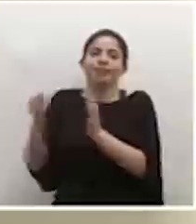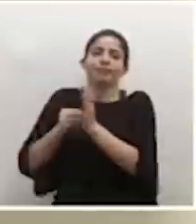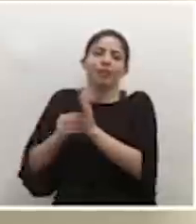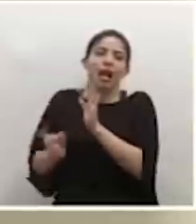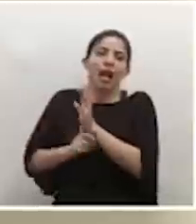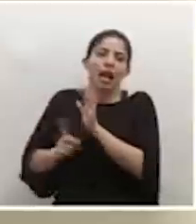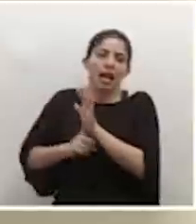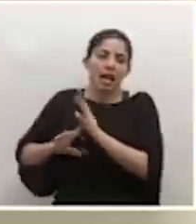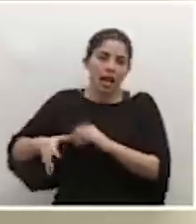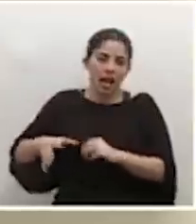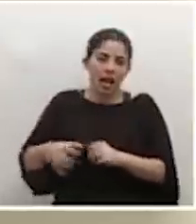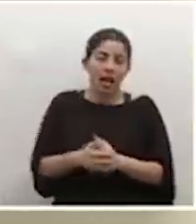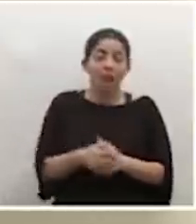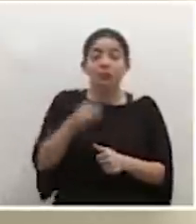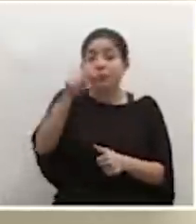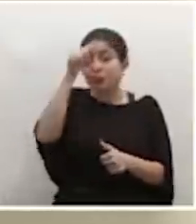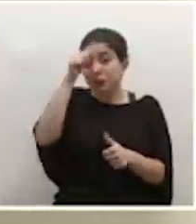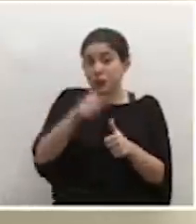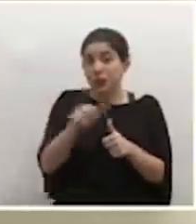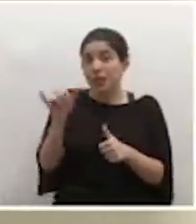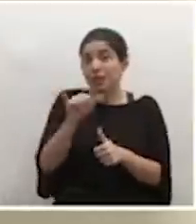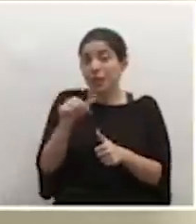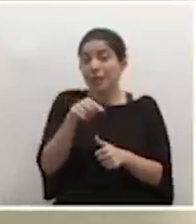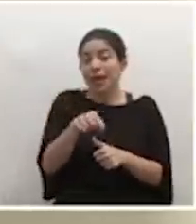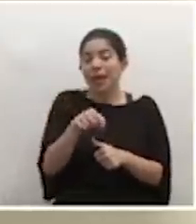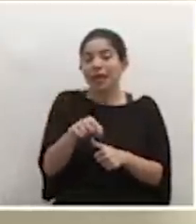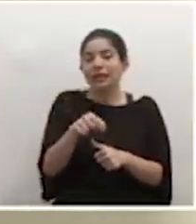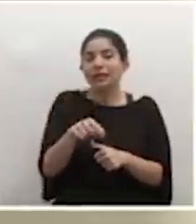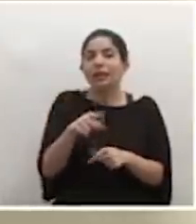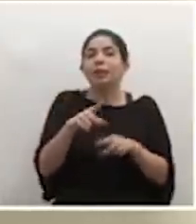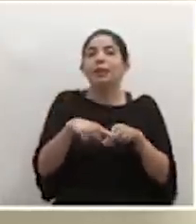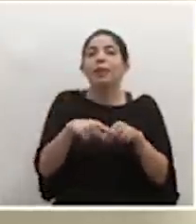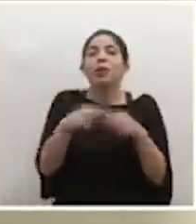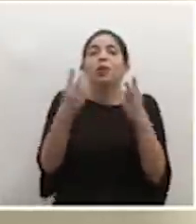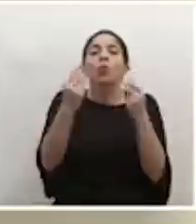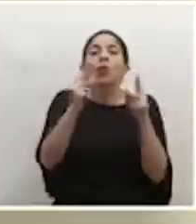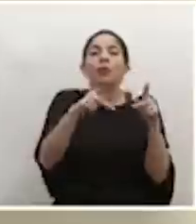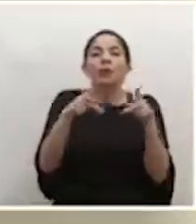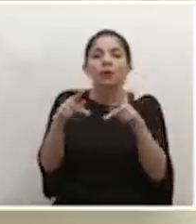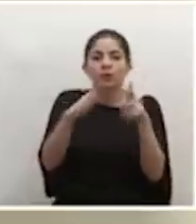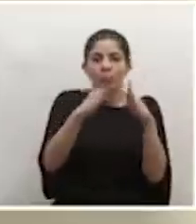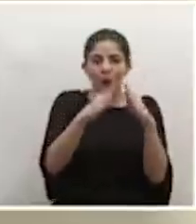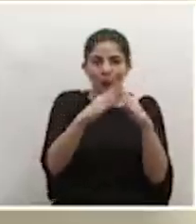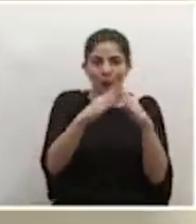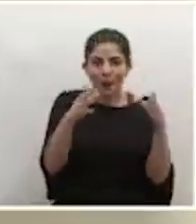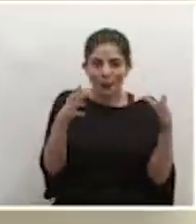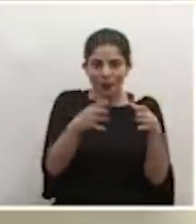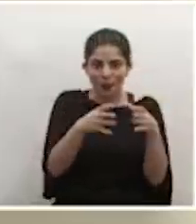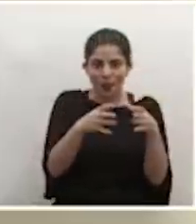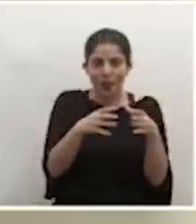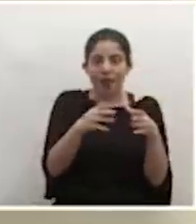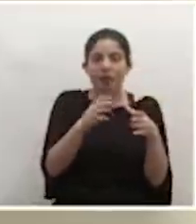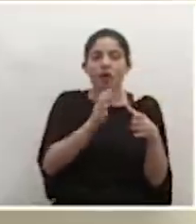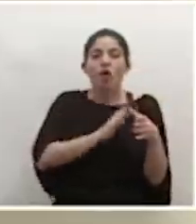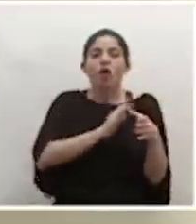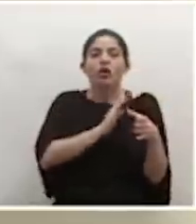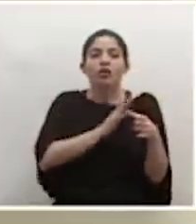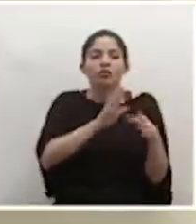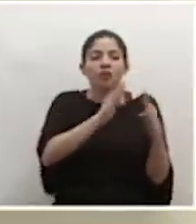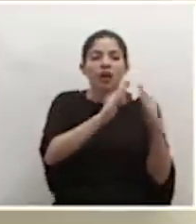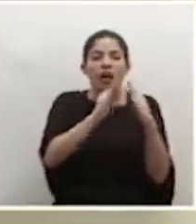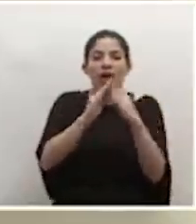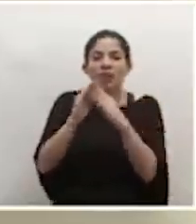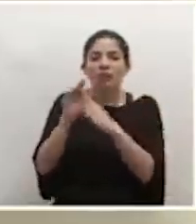una alerta naranja. Recordemos también que esto juega mucho la densidad poblacional, cuántas personas, las condiciones de vivienda en esos